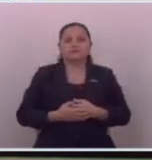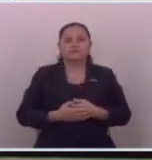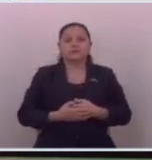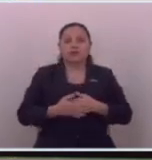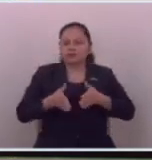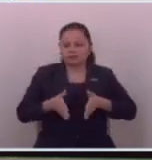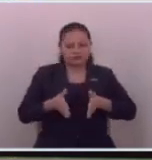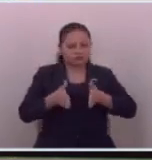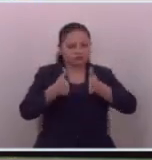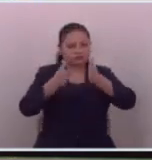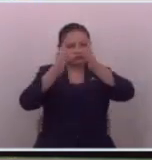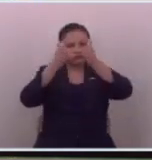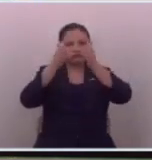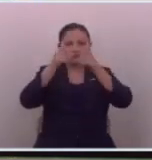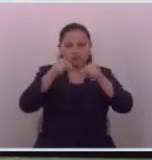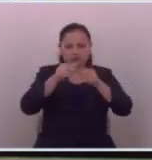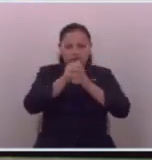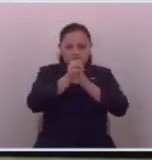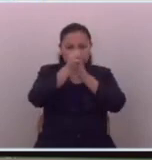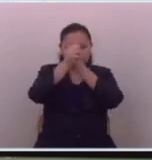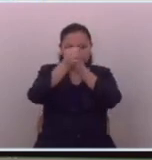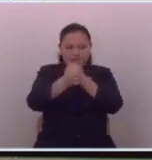son los rumbos que se están llevando